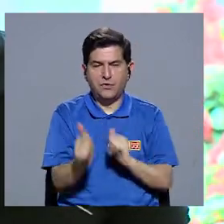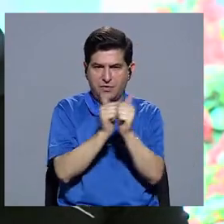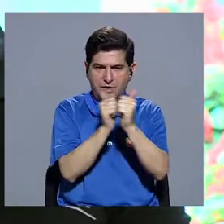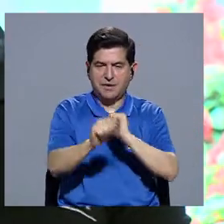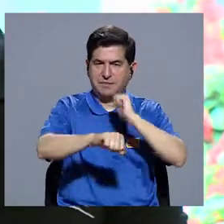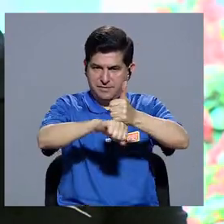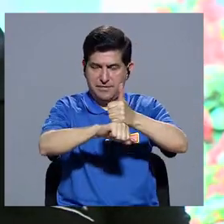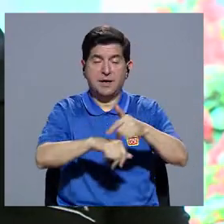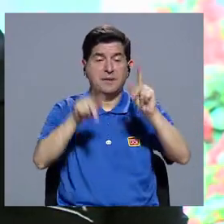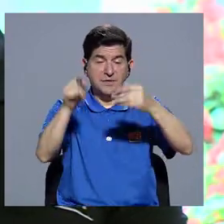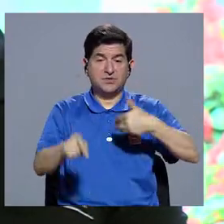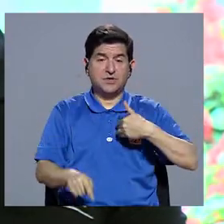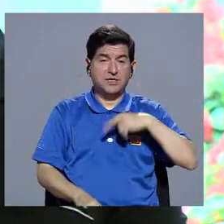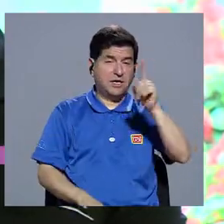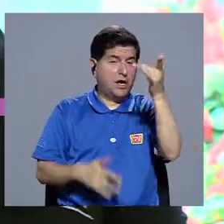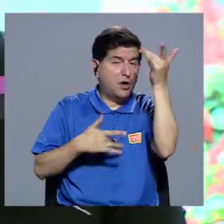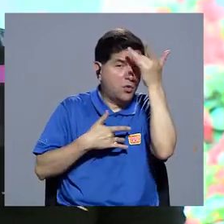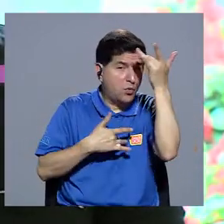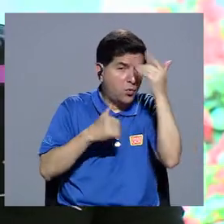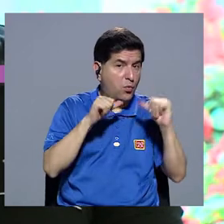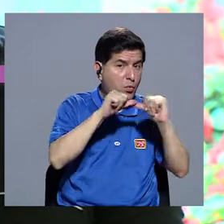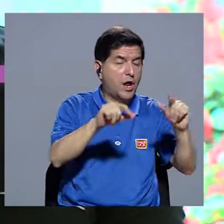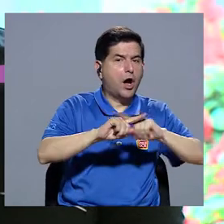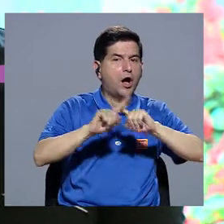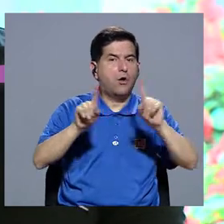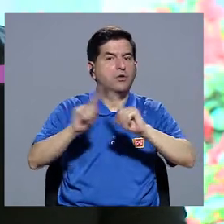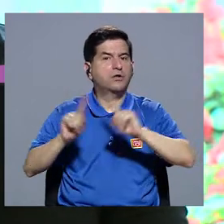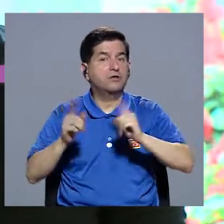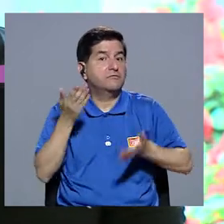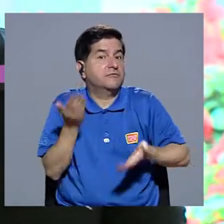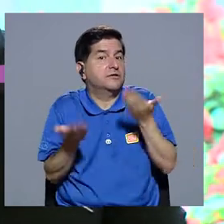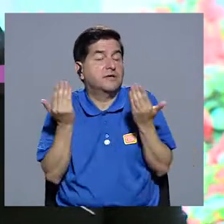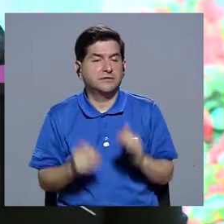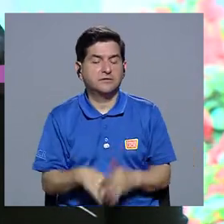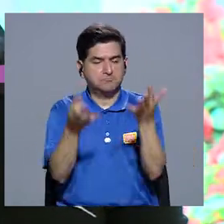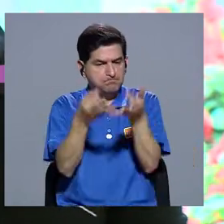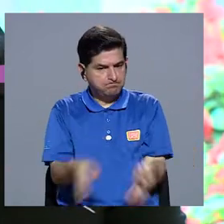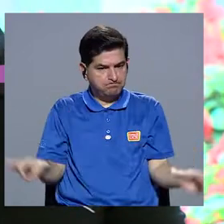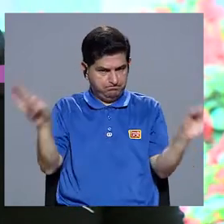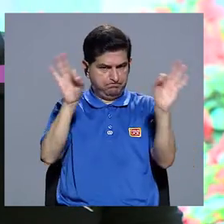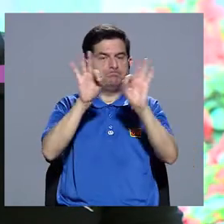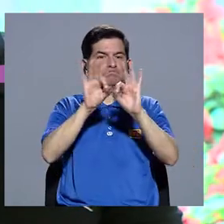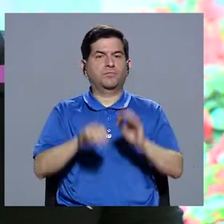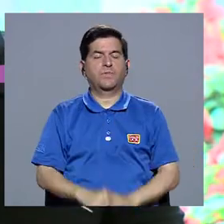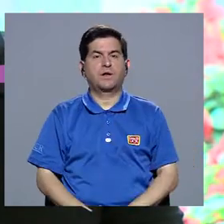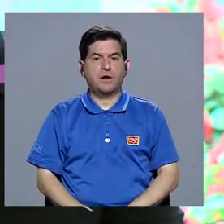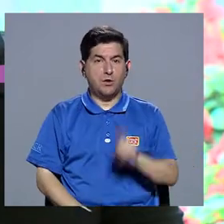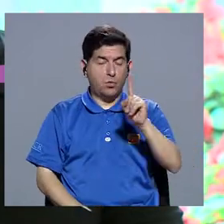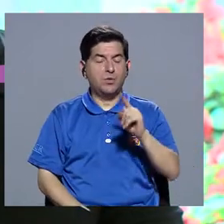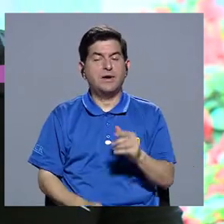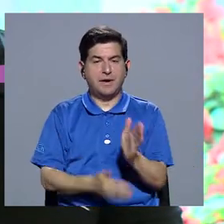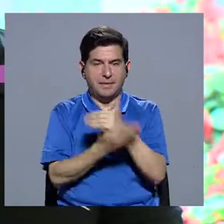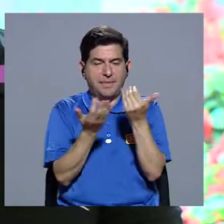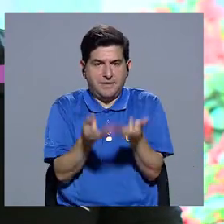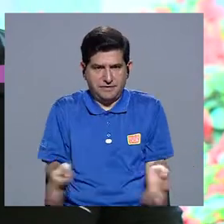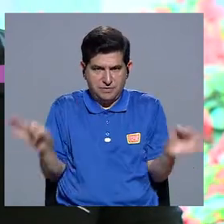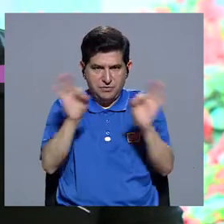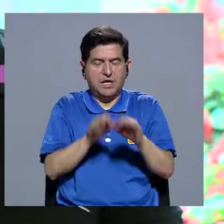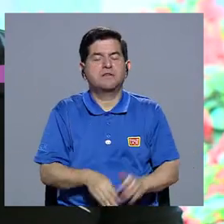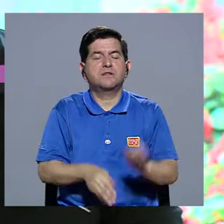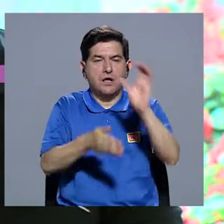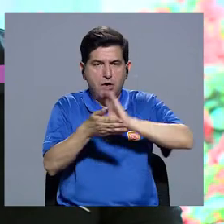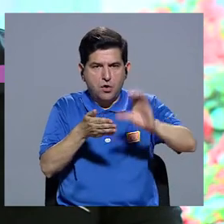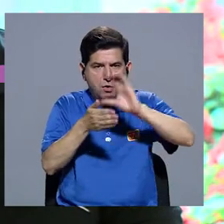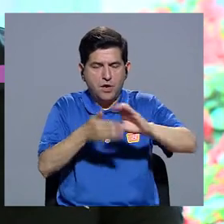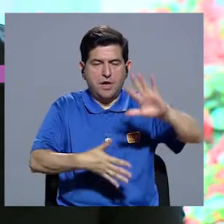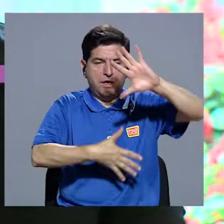determinar si una persona tiene una enfermedad crónica o tiene varias, porque sí es importante indicar que existe un ente muy importante como lo es el Colegio Americano